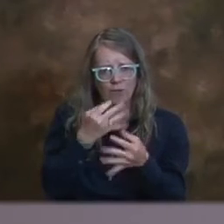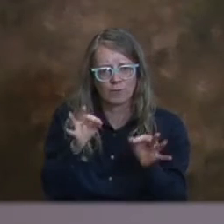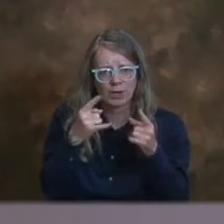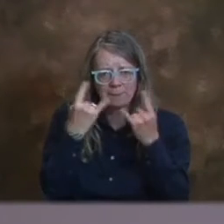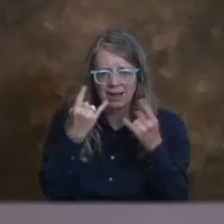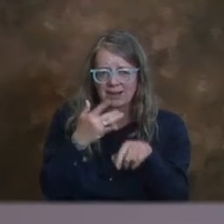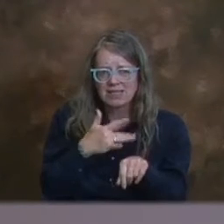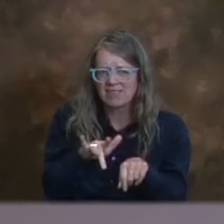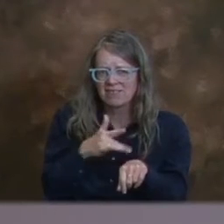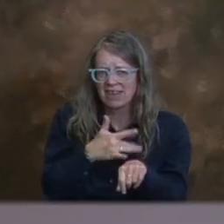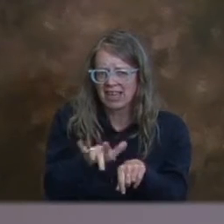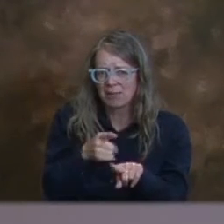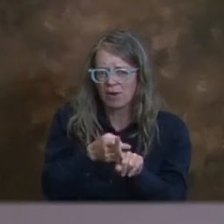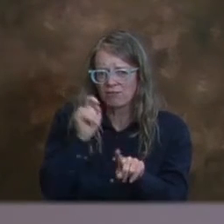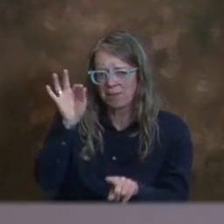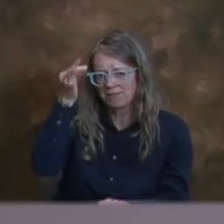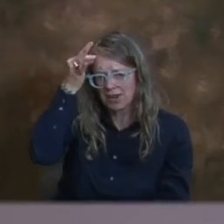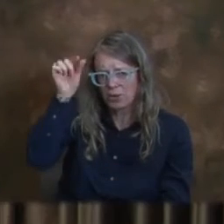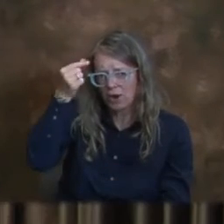que llamar a esas farmacias.